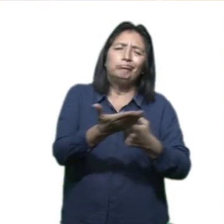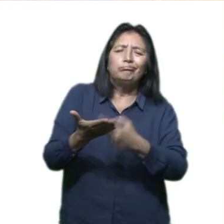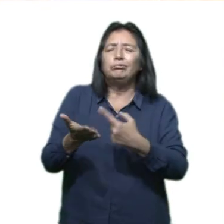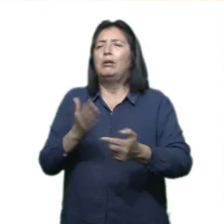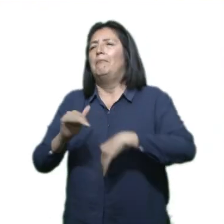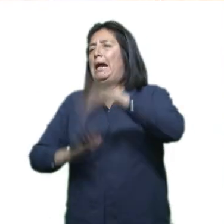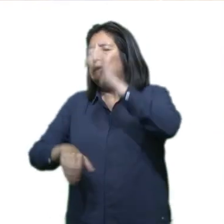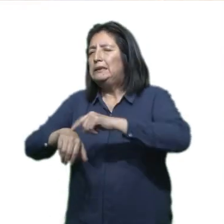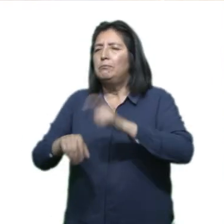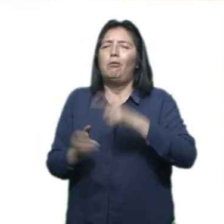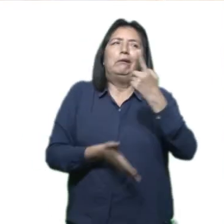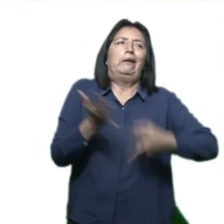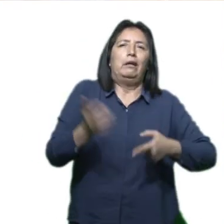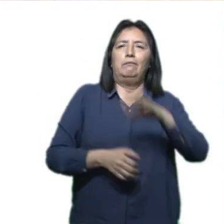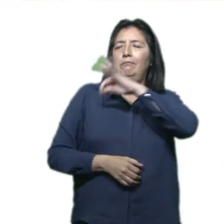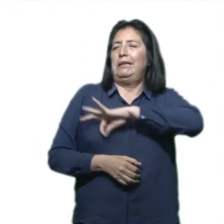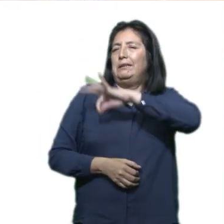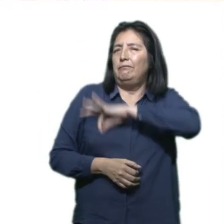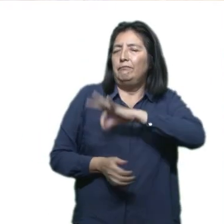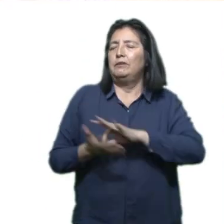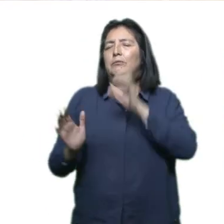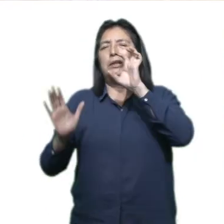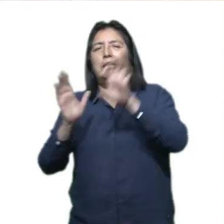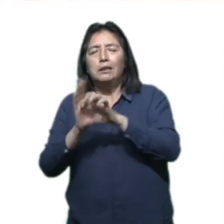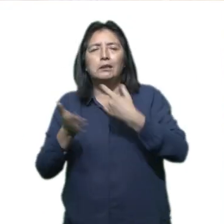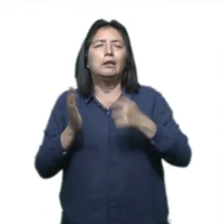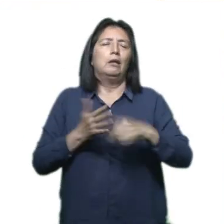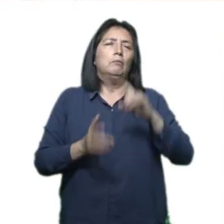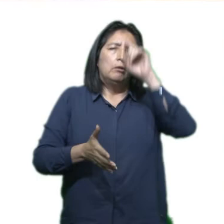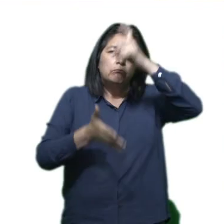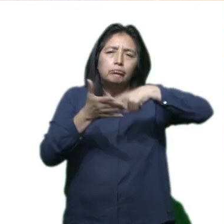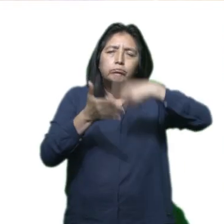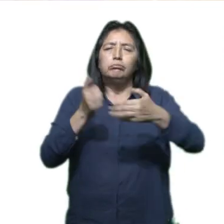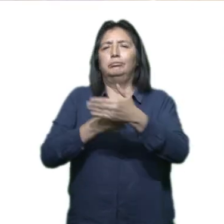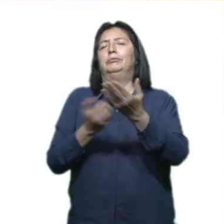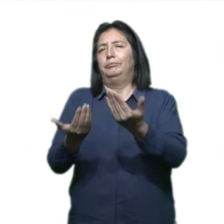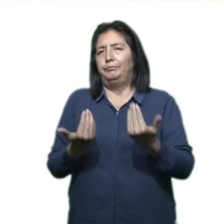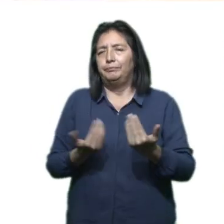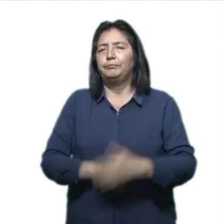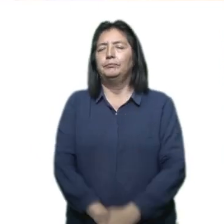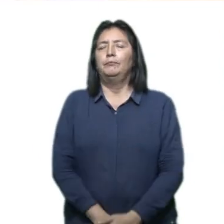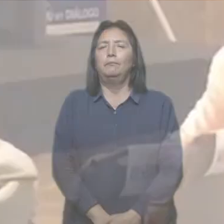a una discusión que nos puede tomar más o menos tiempo respecto a qué beneficios te puede traer, por ejemplo, la extracción del mineral. quedamos. Gracias. Gracias. Gracias. Gracias.